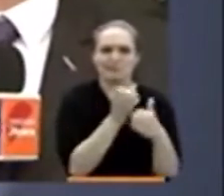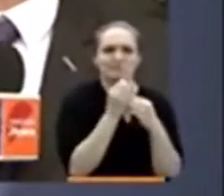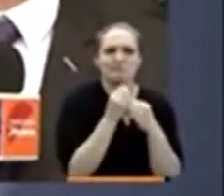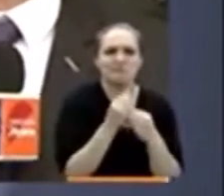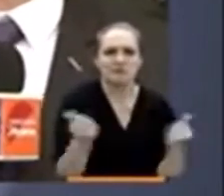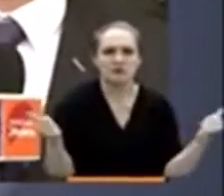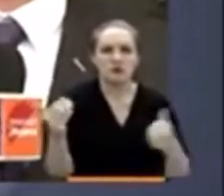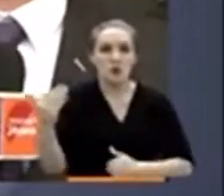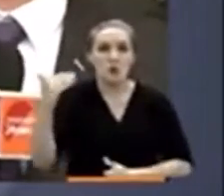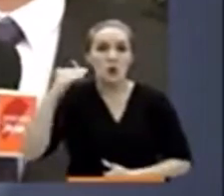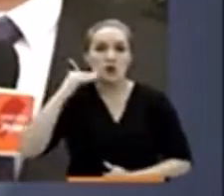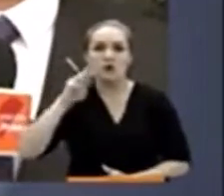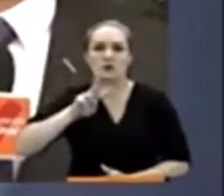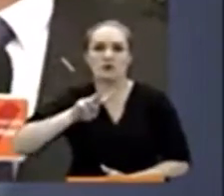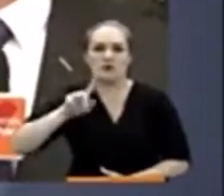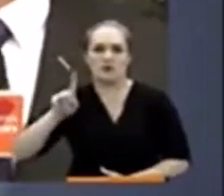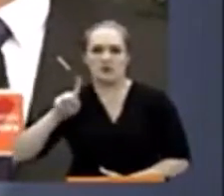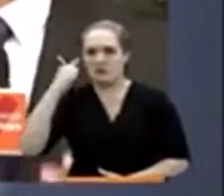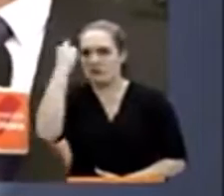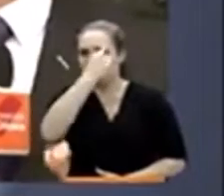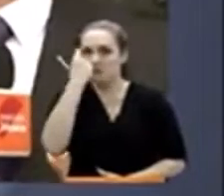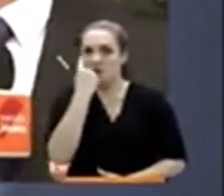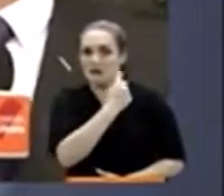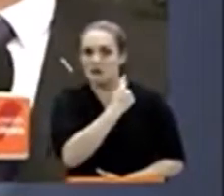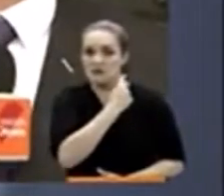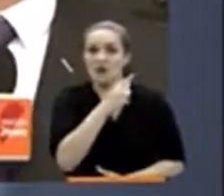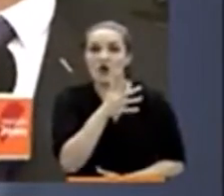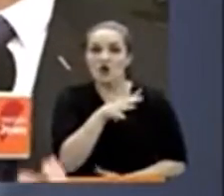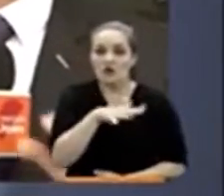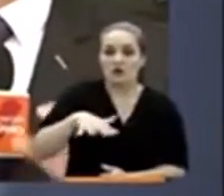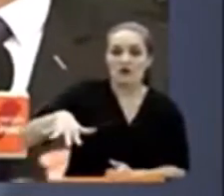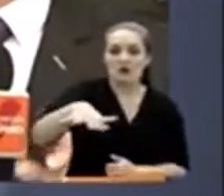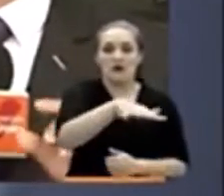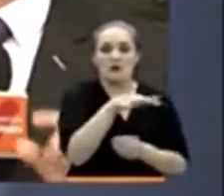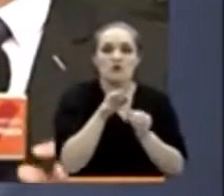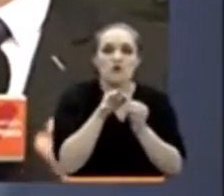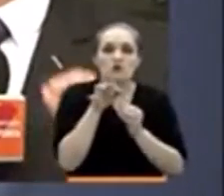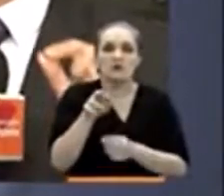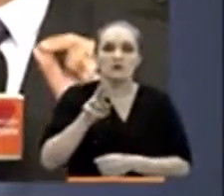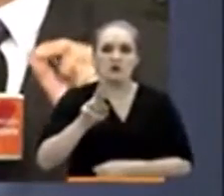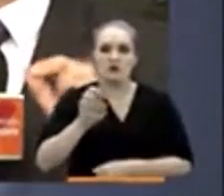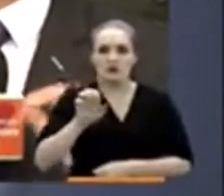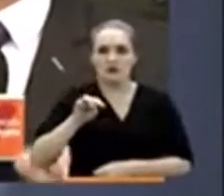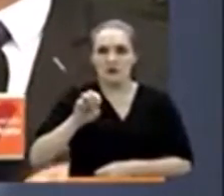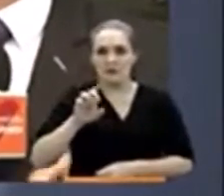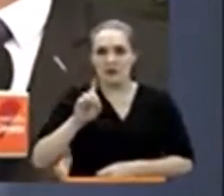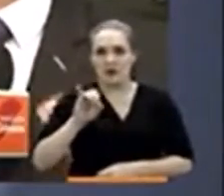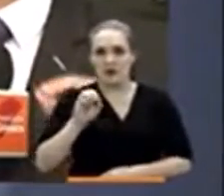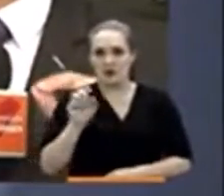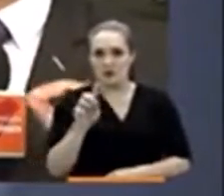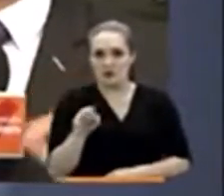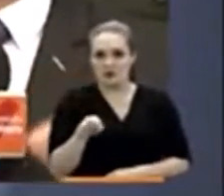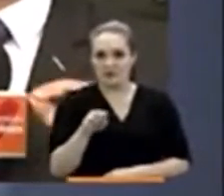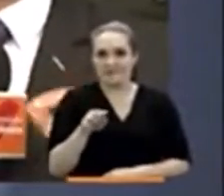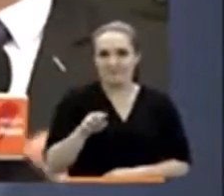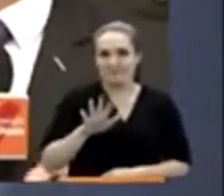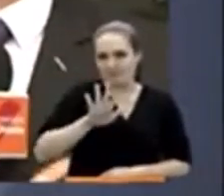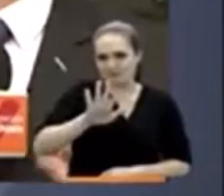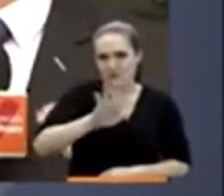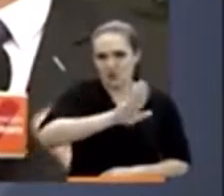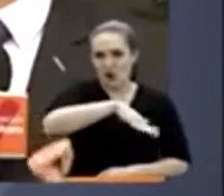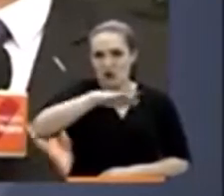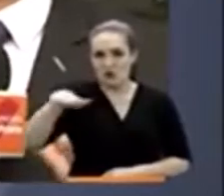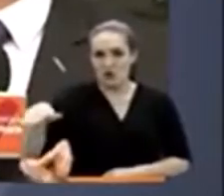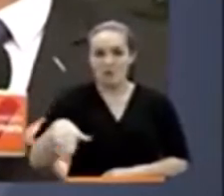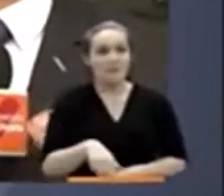que desapareció el 21 de septiembre en el corregimiento de la cruzada del municipio de Remedios. El testimonio de la madre de